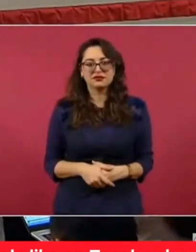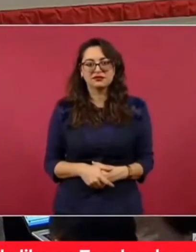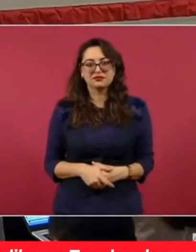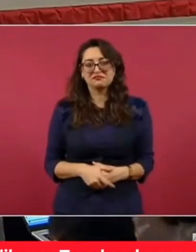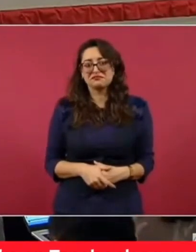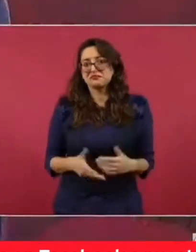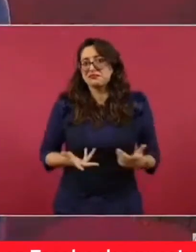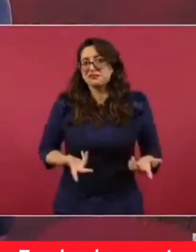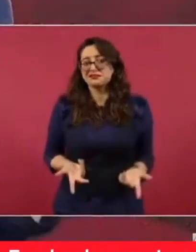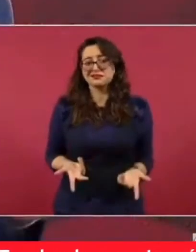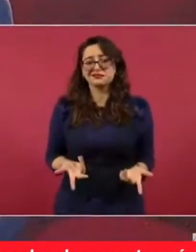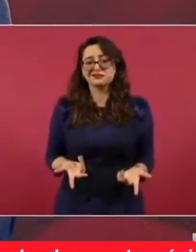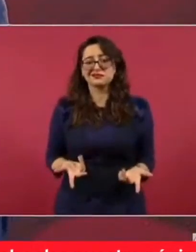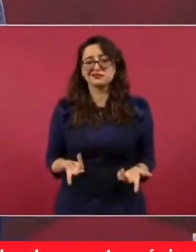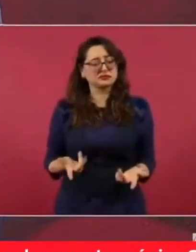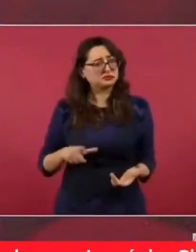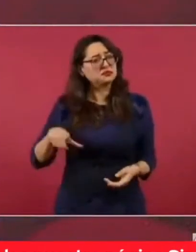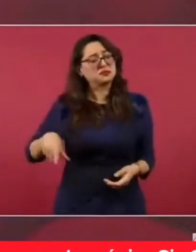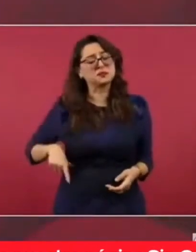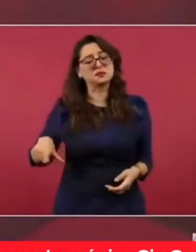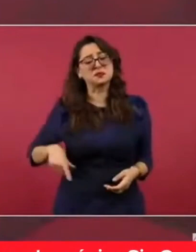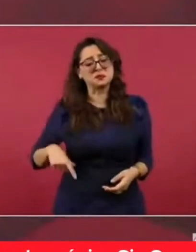Hay aceptación.